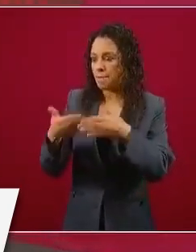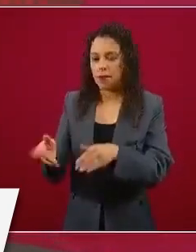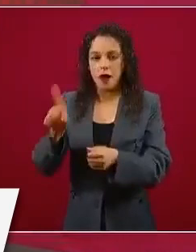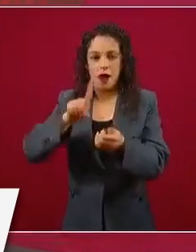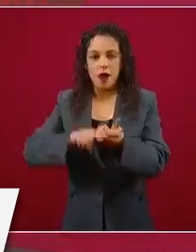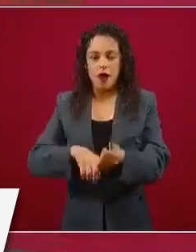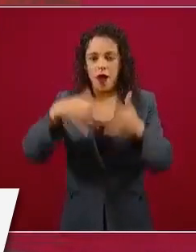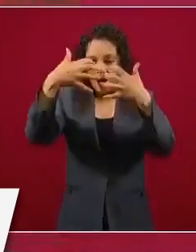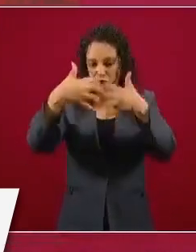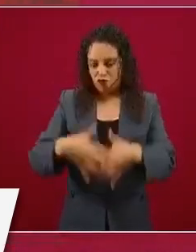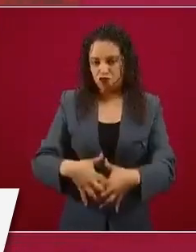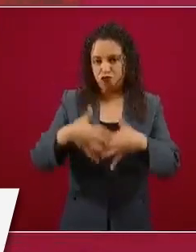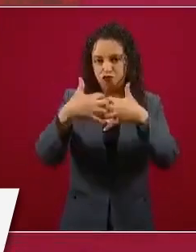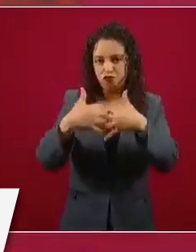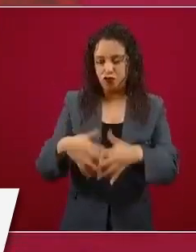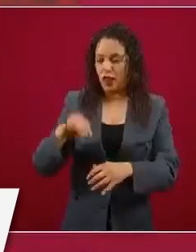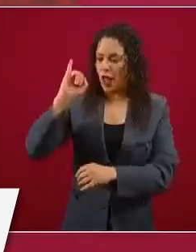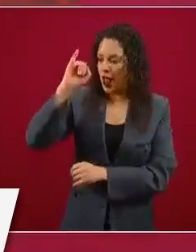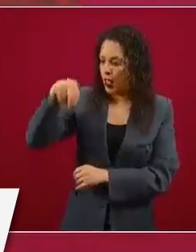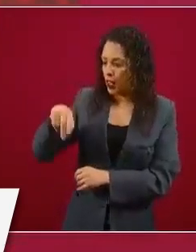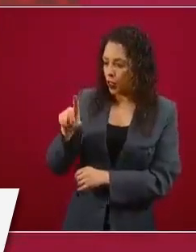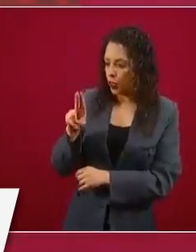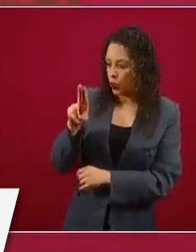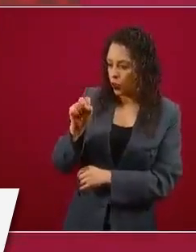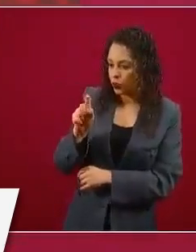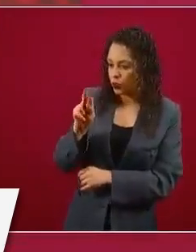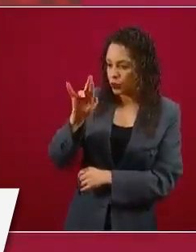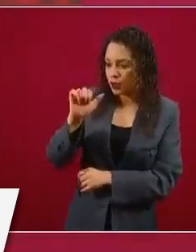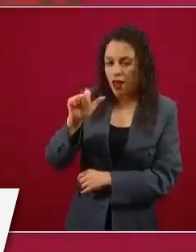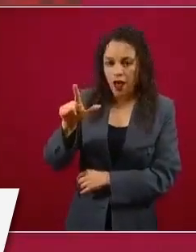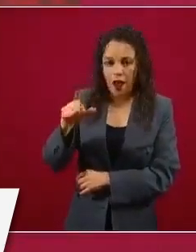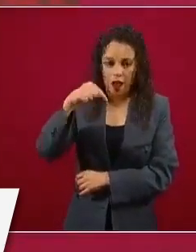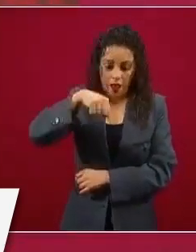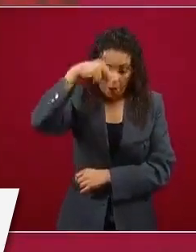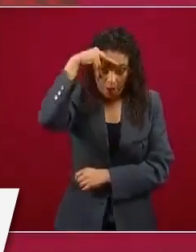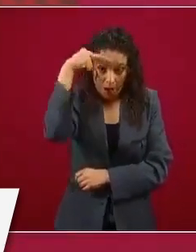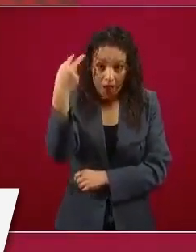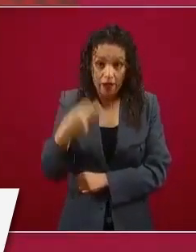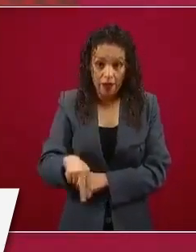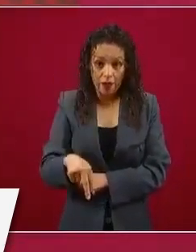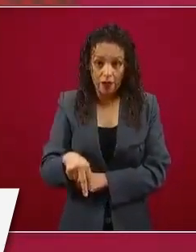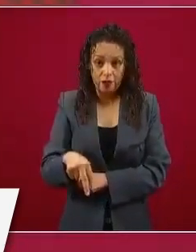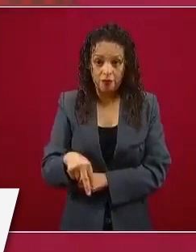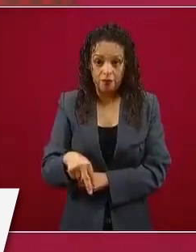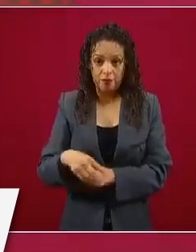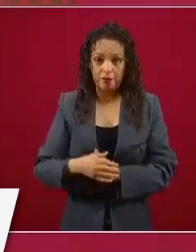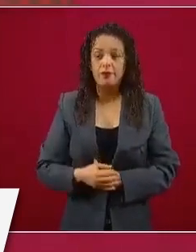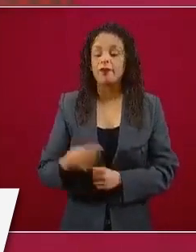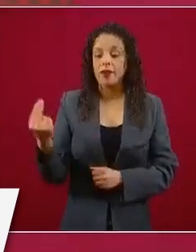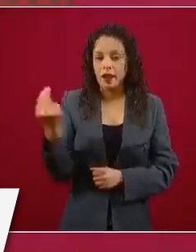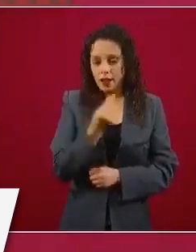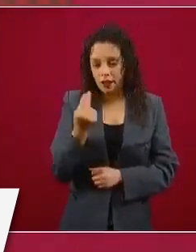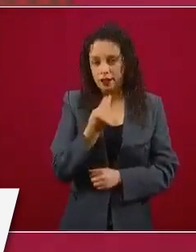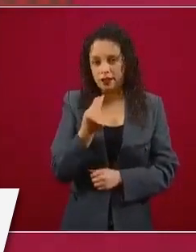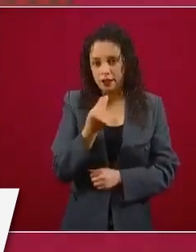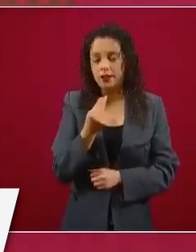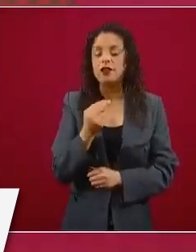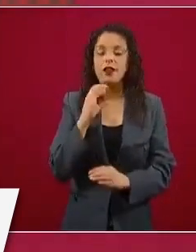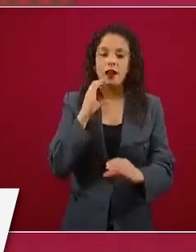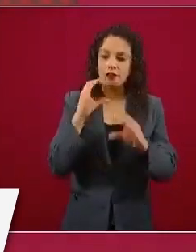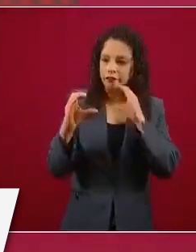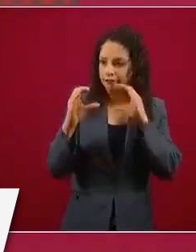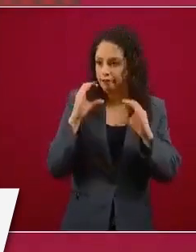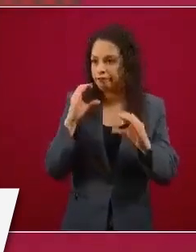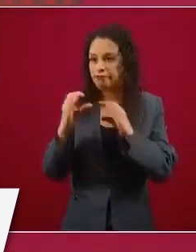nuestro país, hay que mejorar las comunicaciones, hay que pensar en